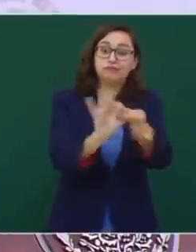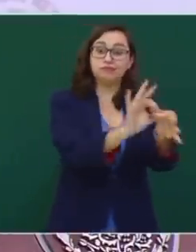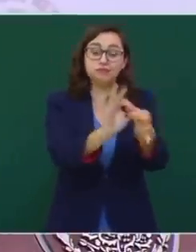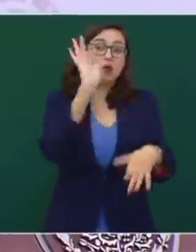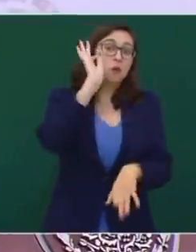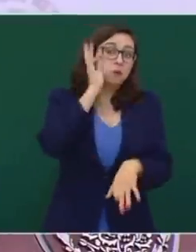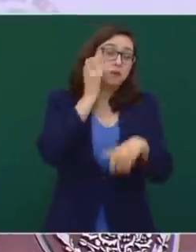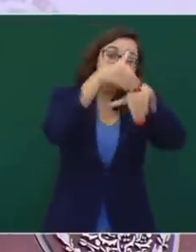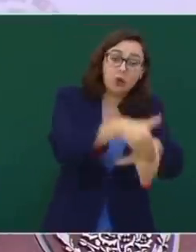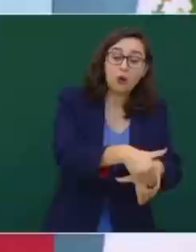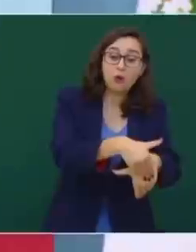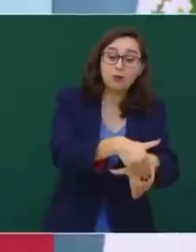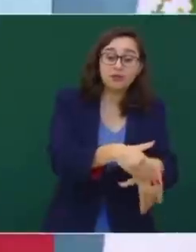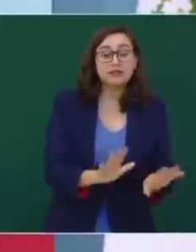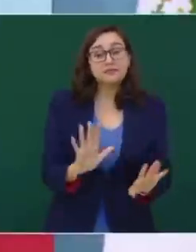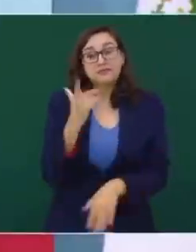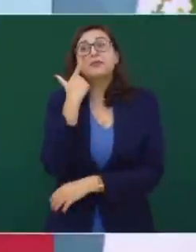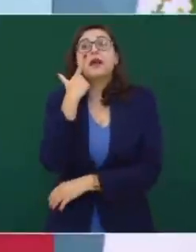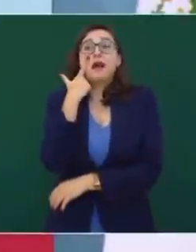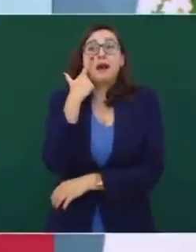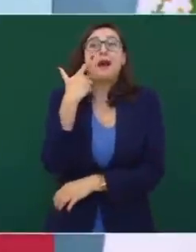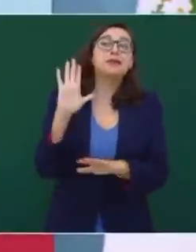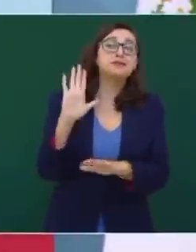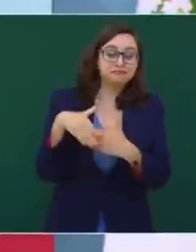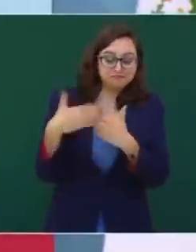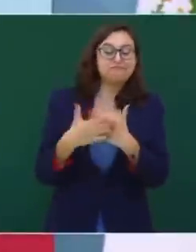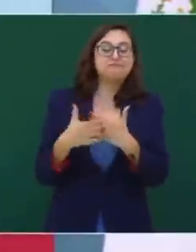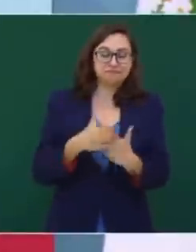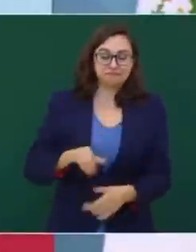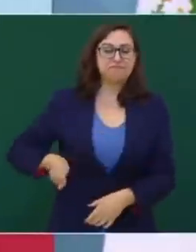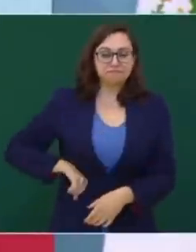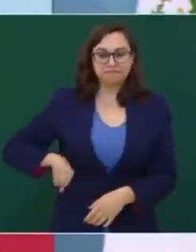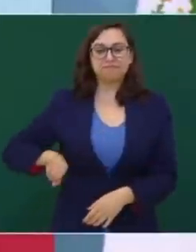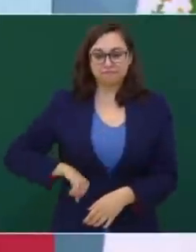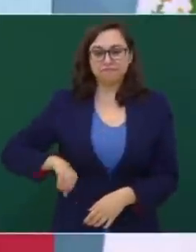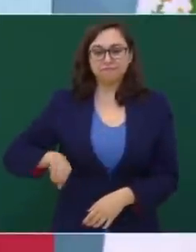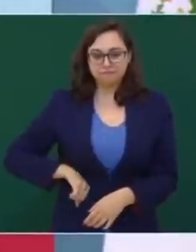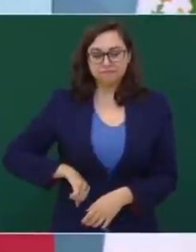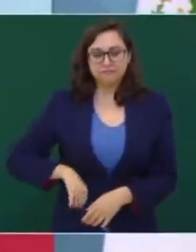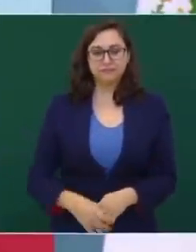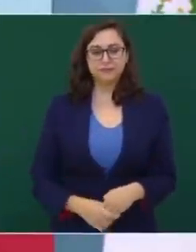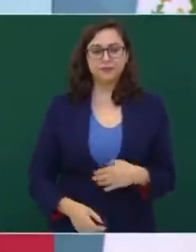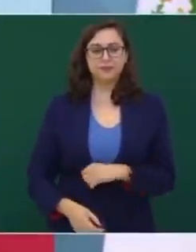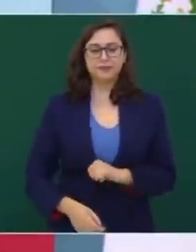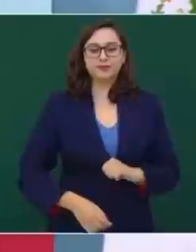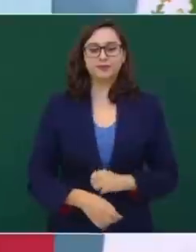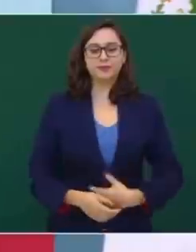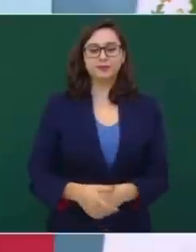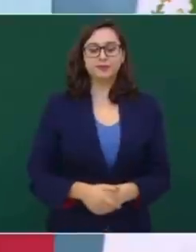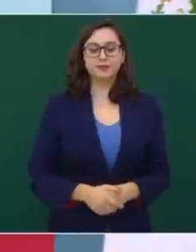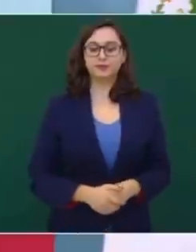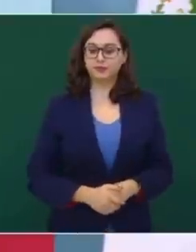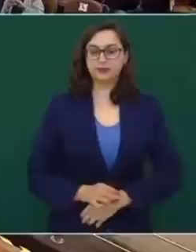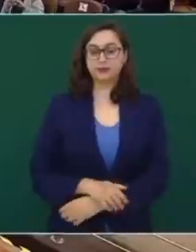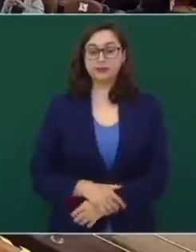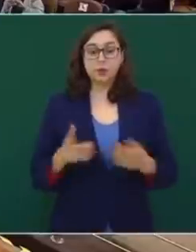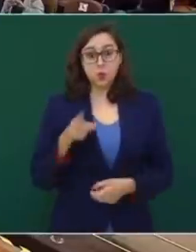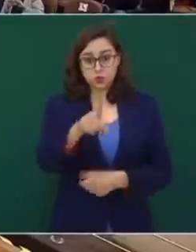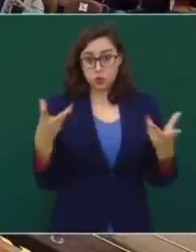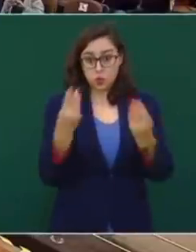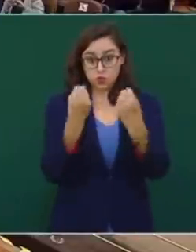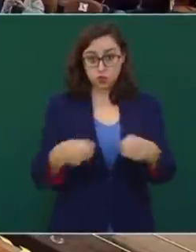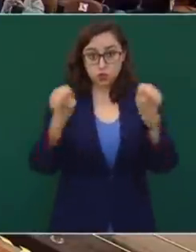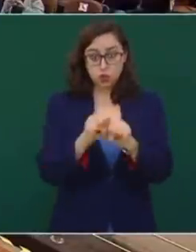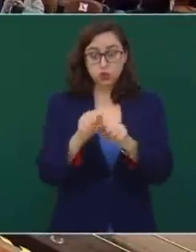los grupos de poder económico y político. ¿Ven a hacer alguna alianza con los priistas?